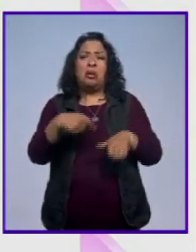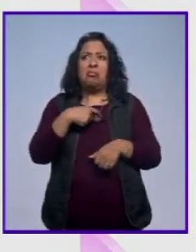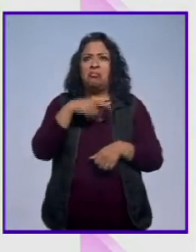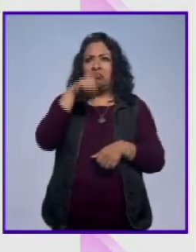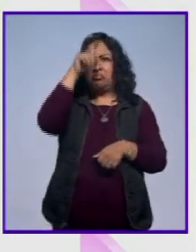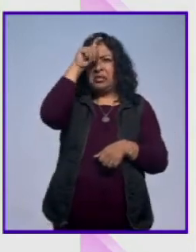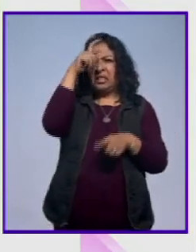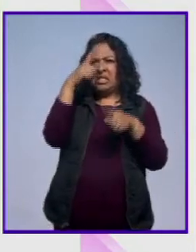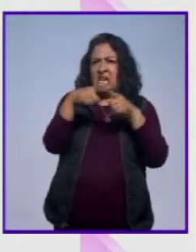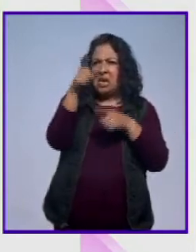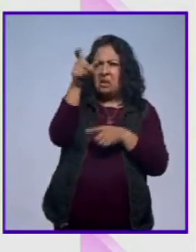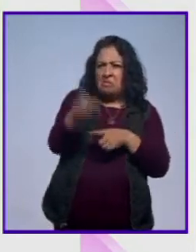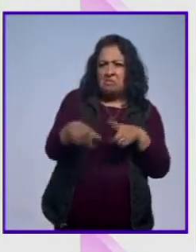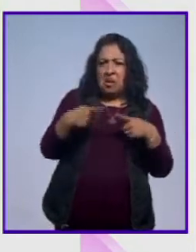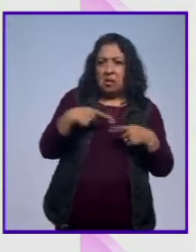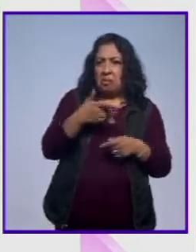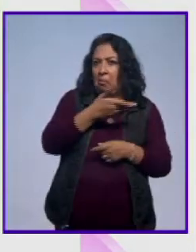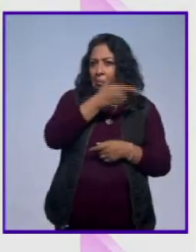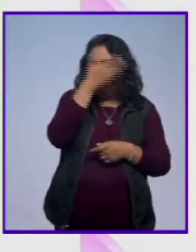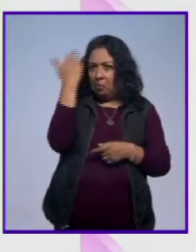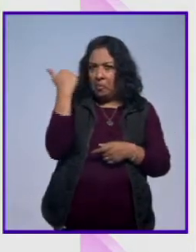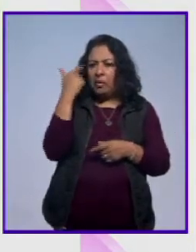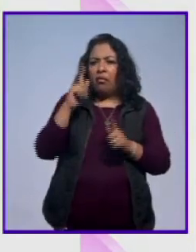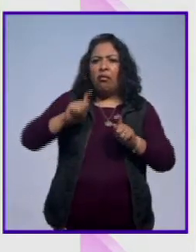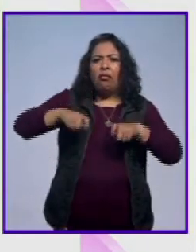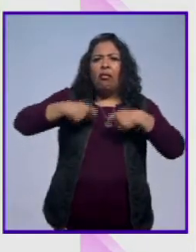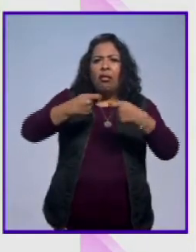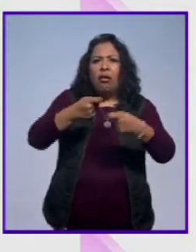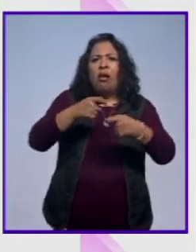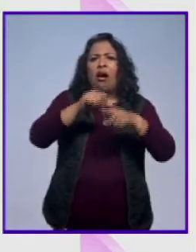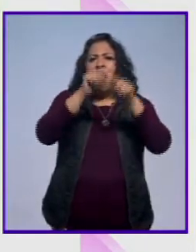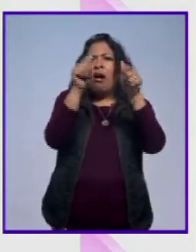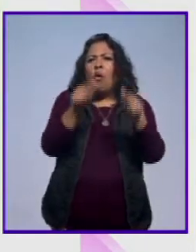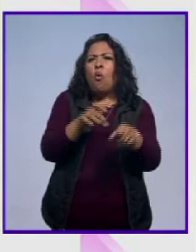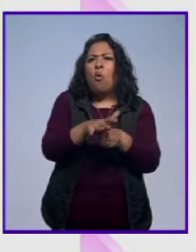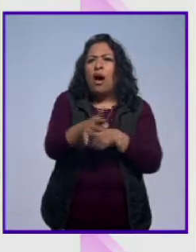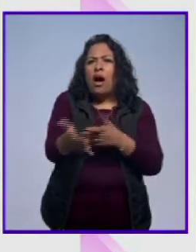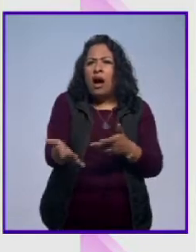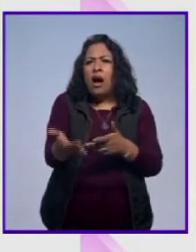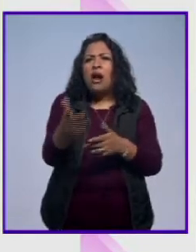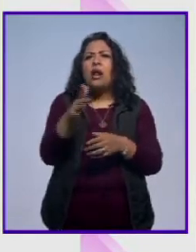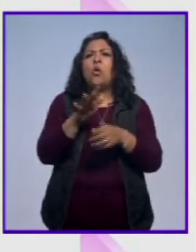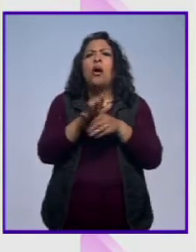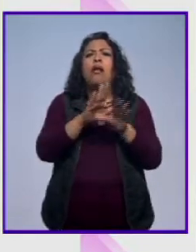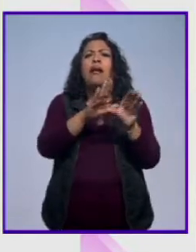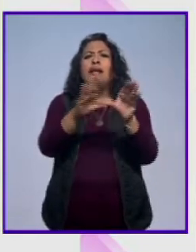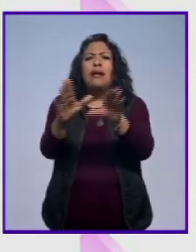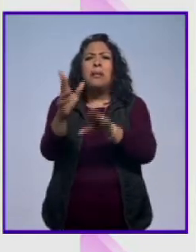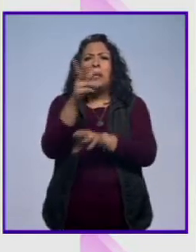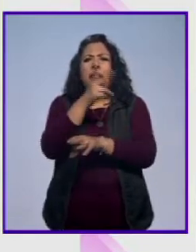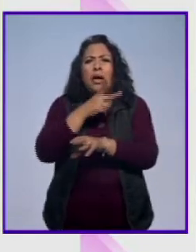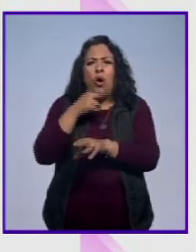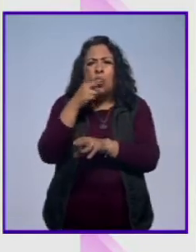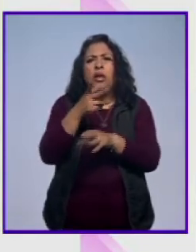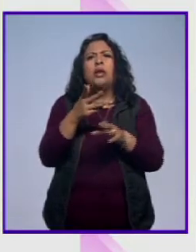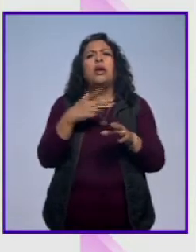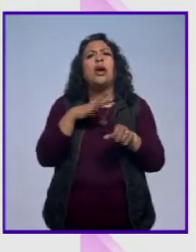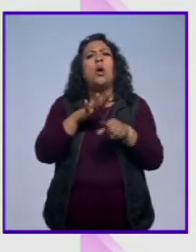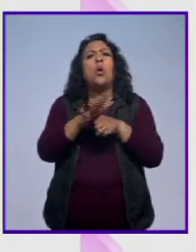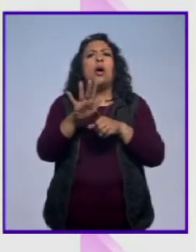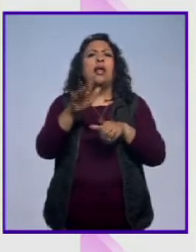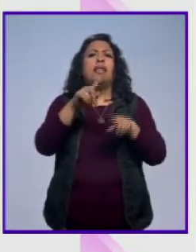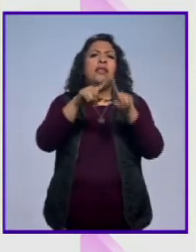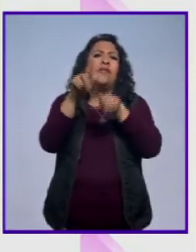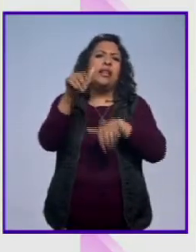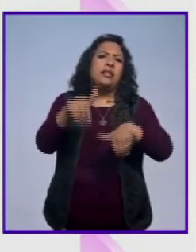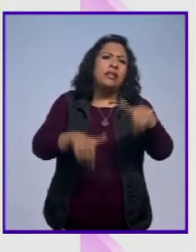es Julio Castillo, cuál es su legado artístico, cuál fue su pedagogía, sus puestas en